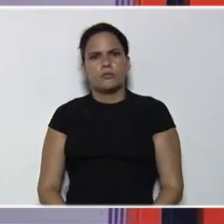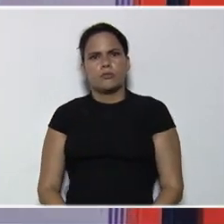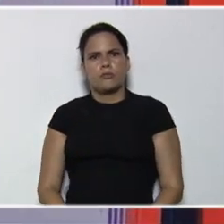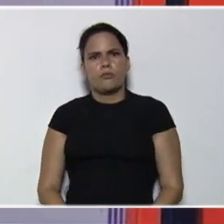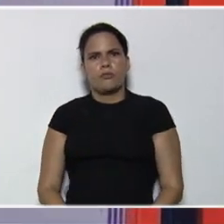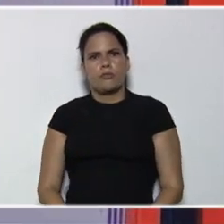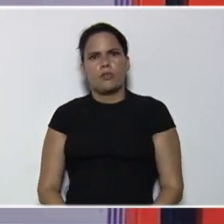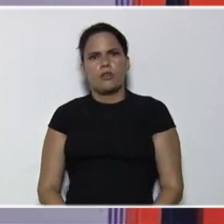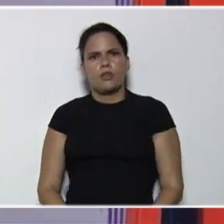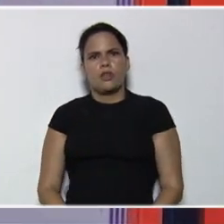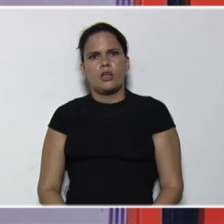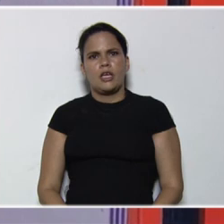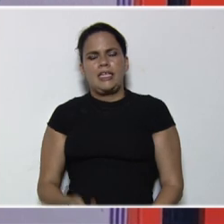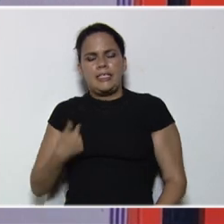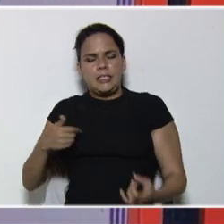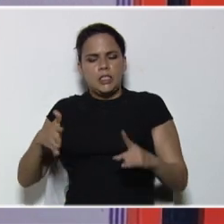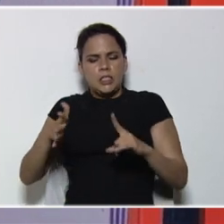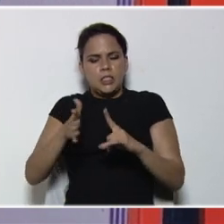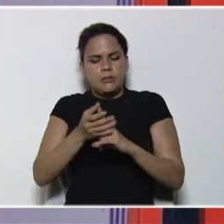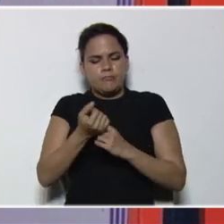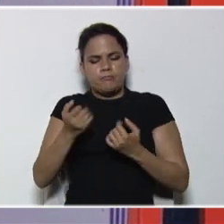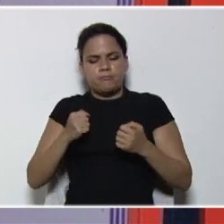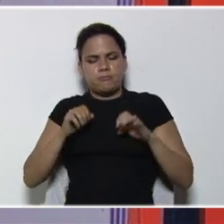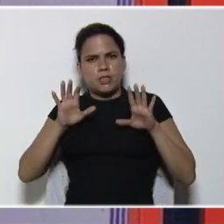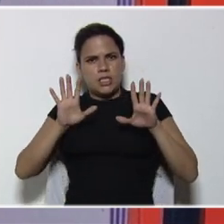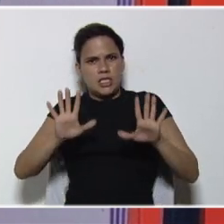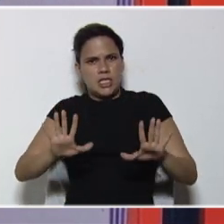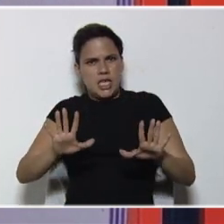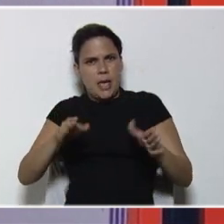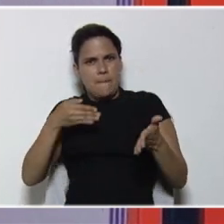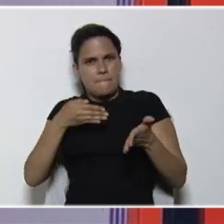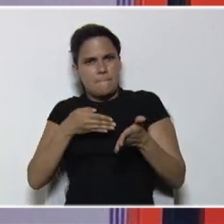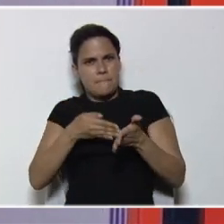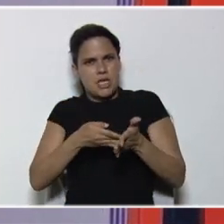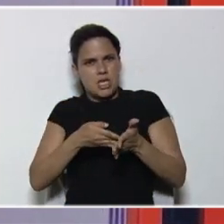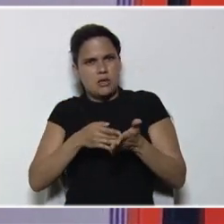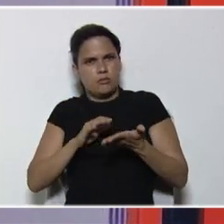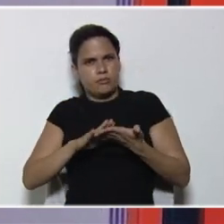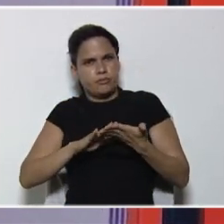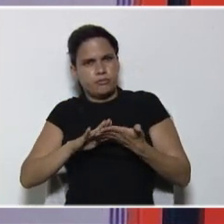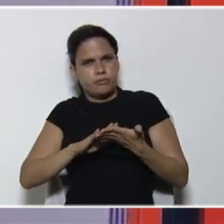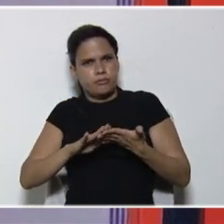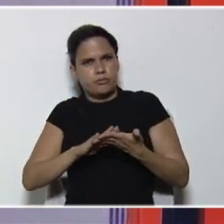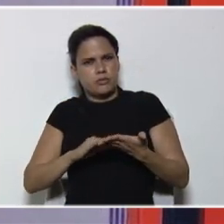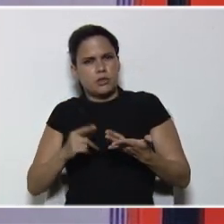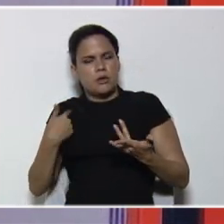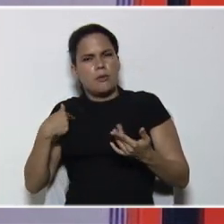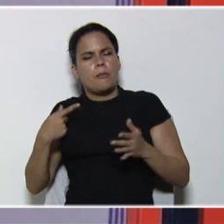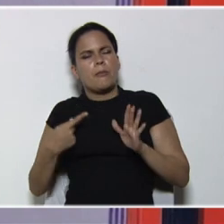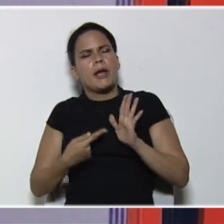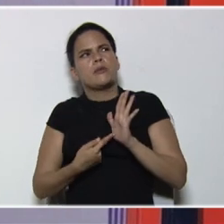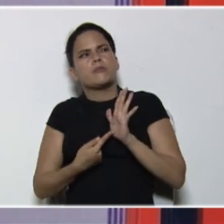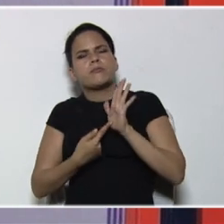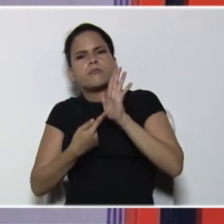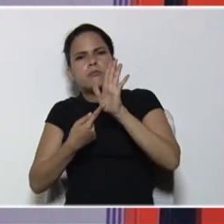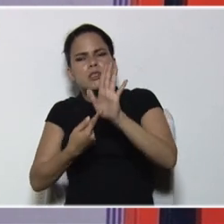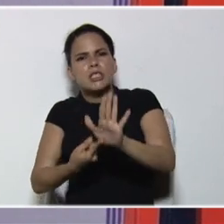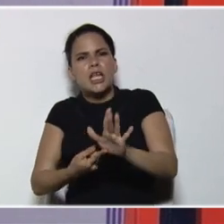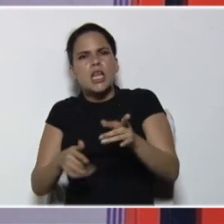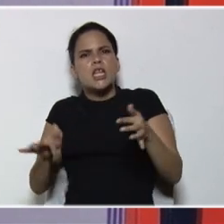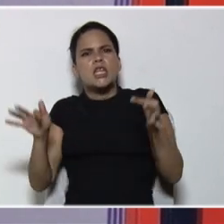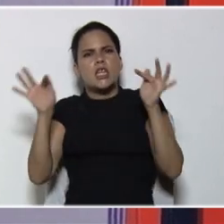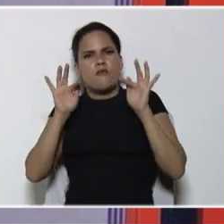se encontró, 10.000, en una solución, entonces, para expresarlo, de manera